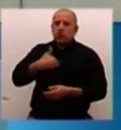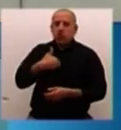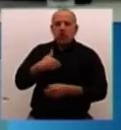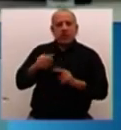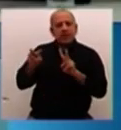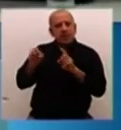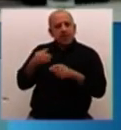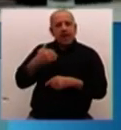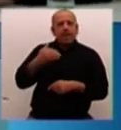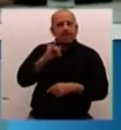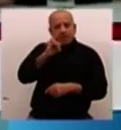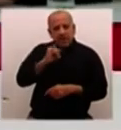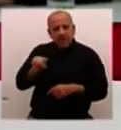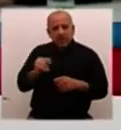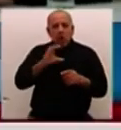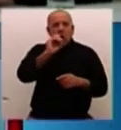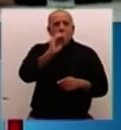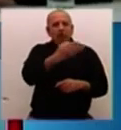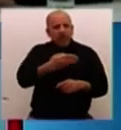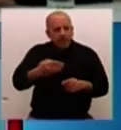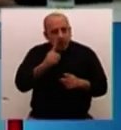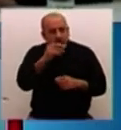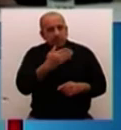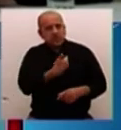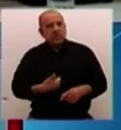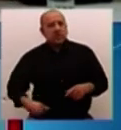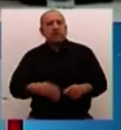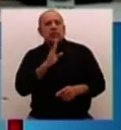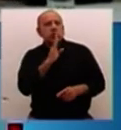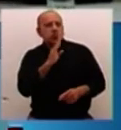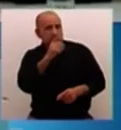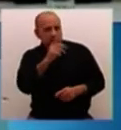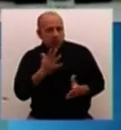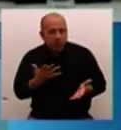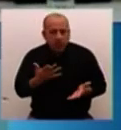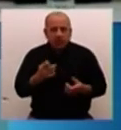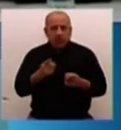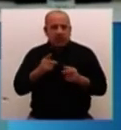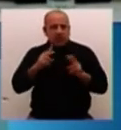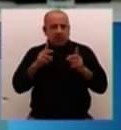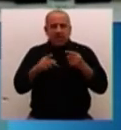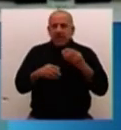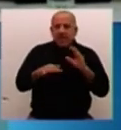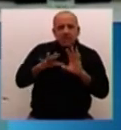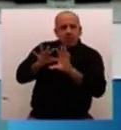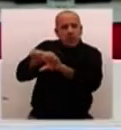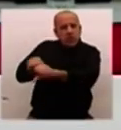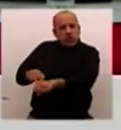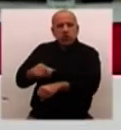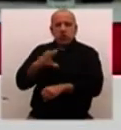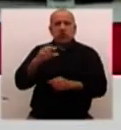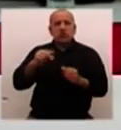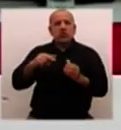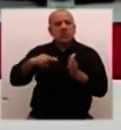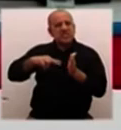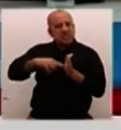paz. Uno puede decir, Barack Obama evitó guerras, por ejemplo, evitó invadir directamente Siria, pero sí ingresó, después de haber ganado el